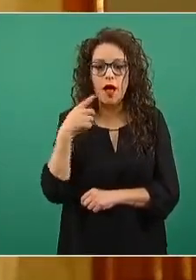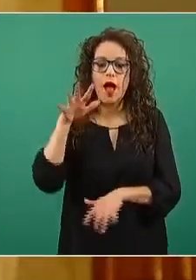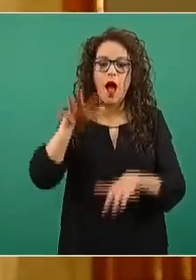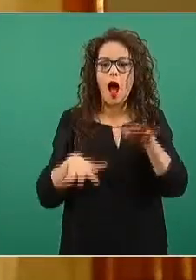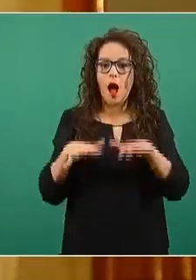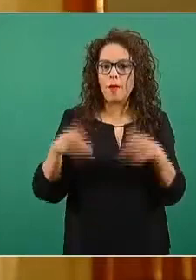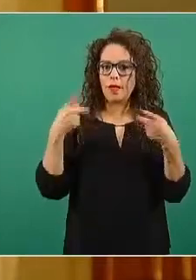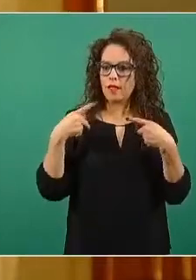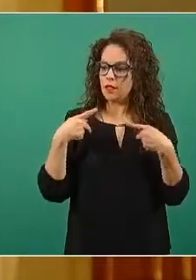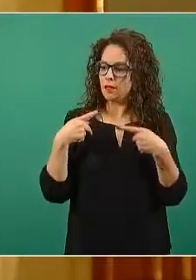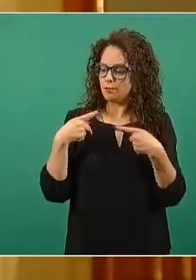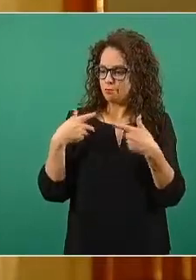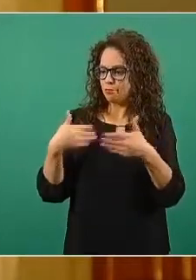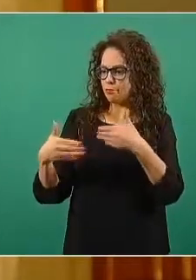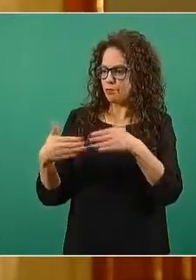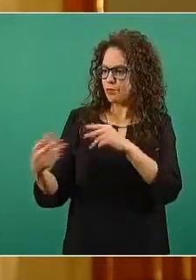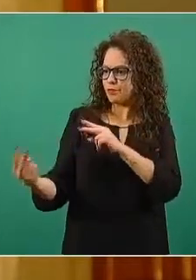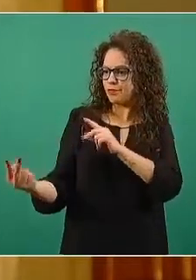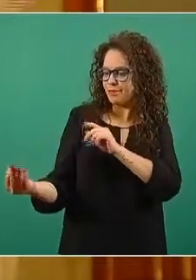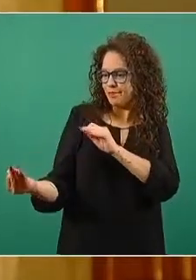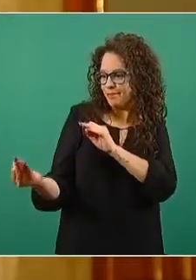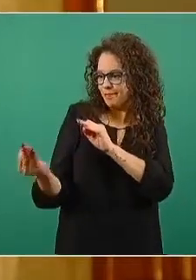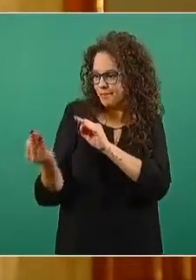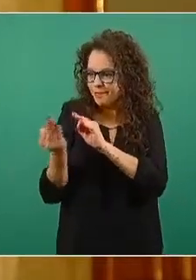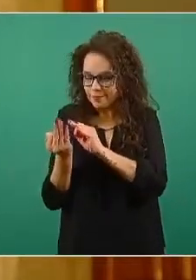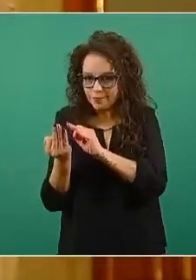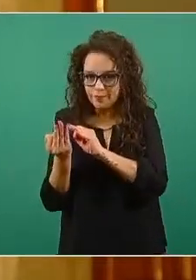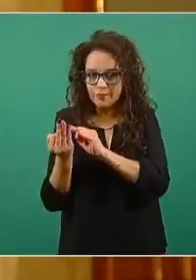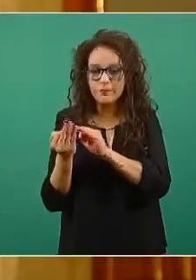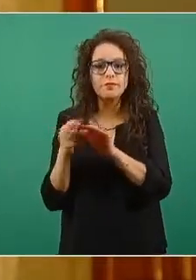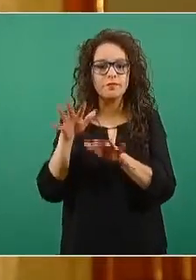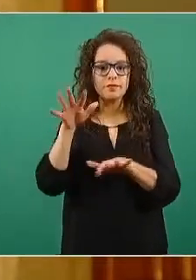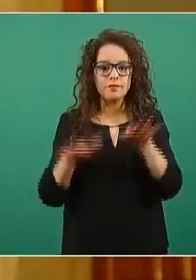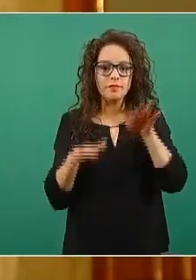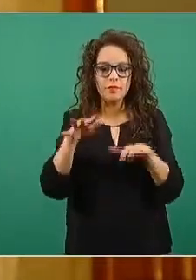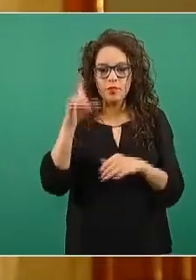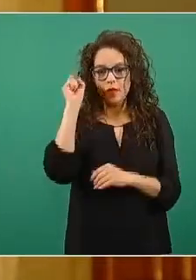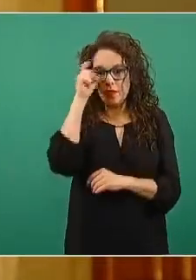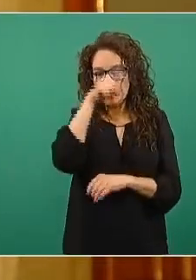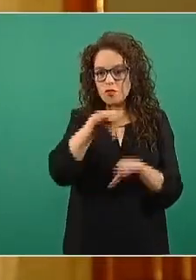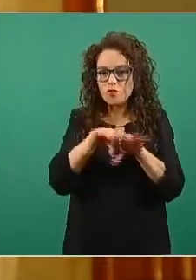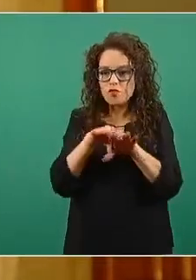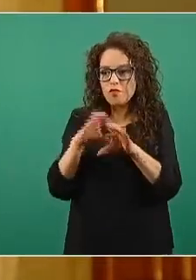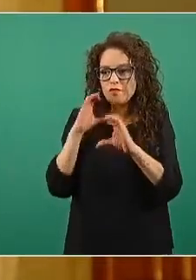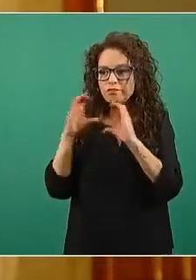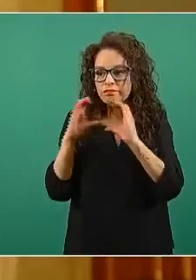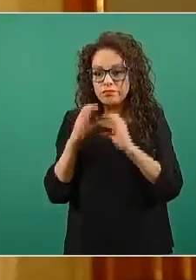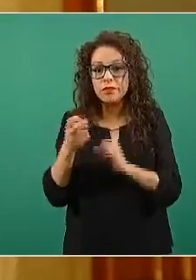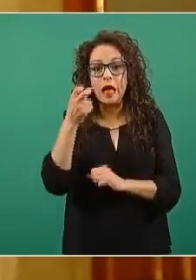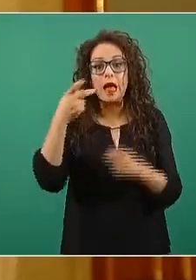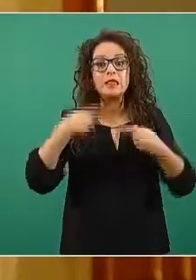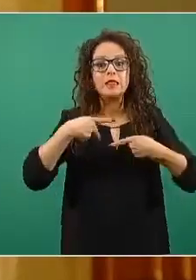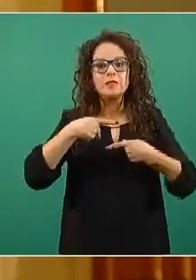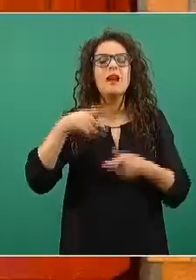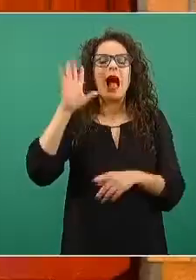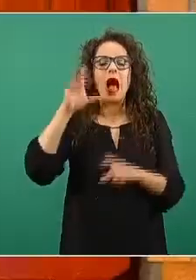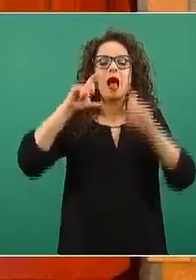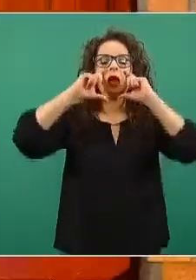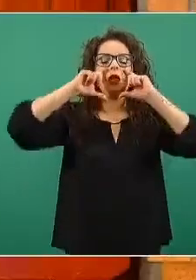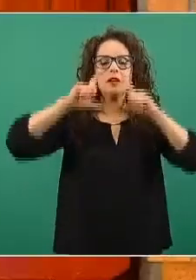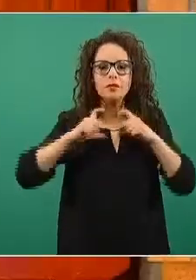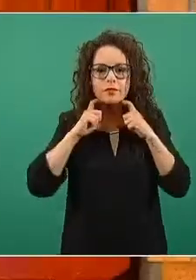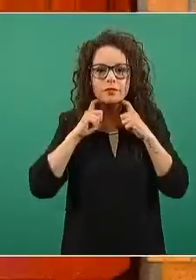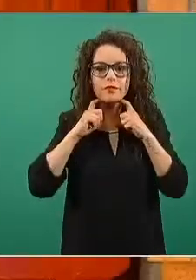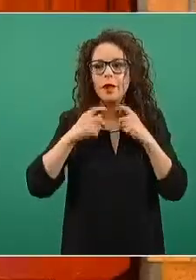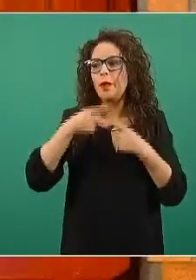persona y es a veces difícil el podernos comunicar y es cuando las personas se bajan el cubrebocas y entonces